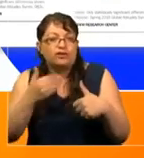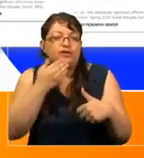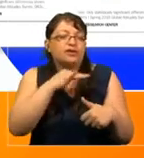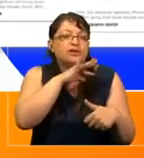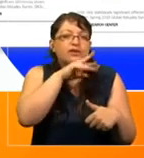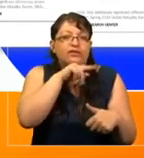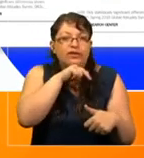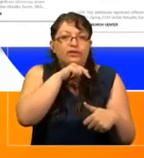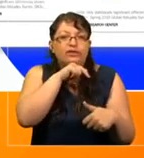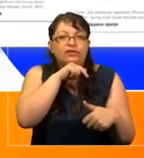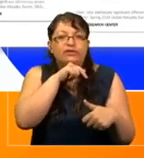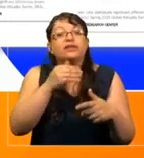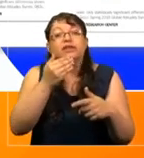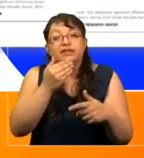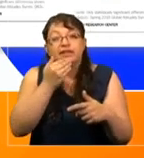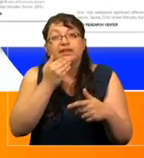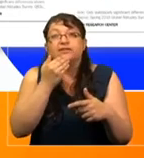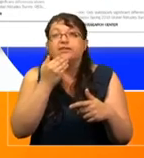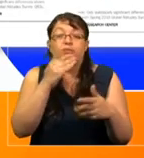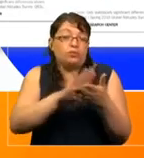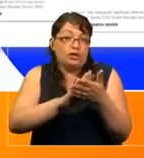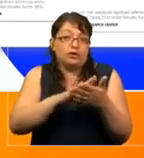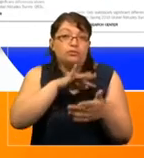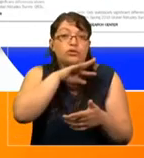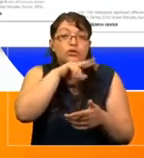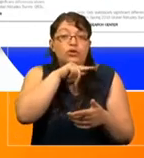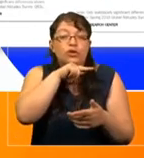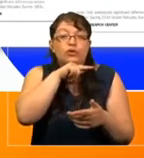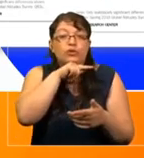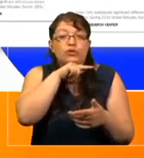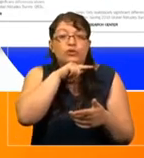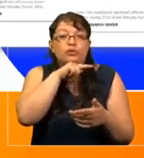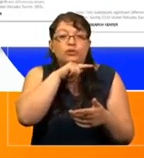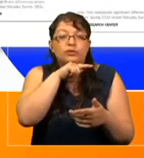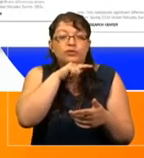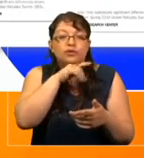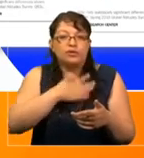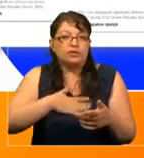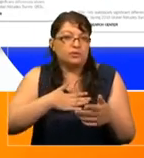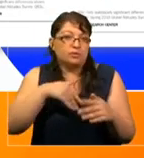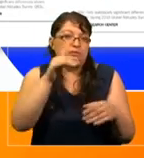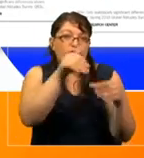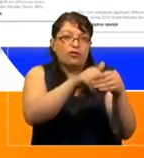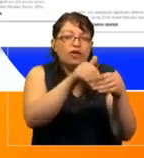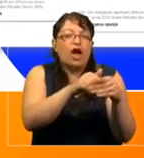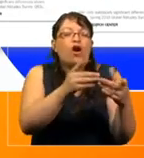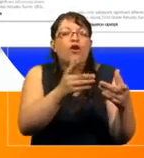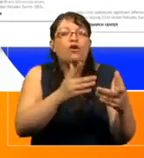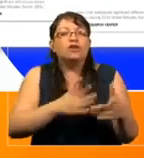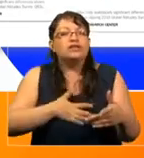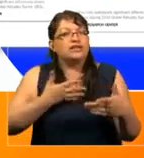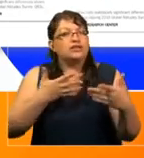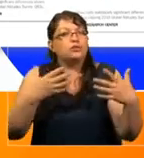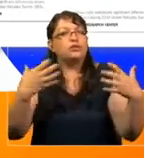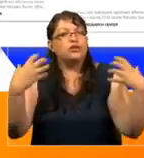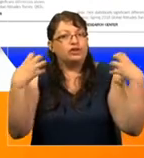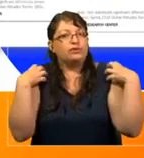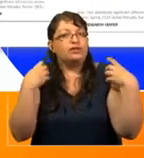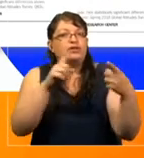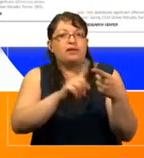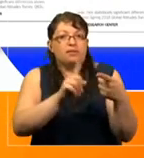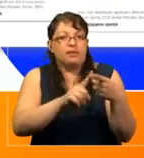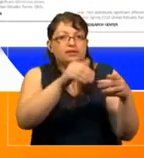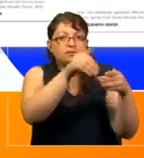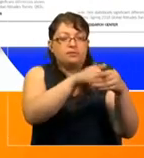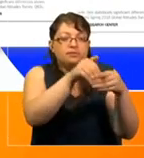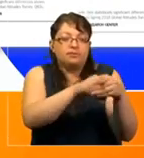adultos. Donde los adultos prefieren votar o se sienten responsables por participar en